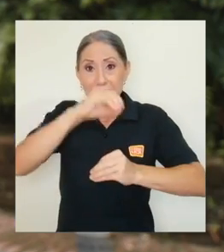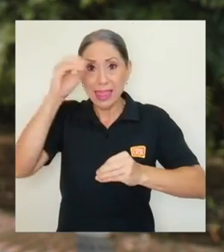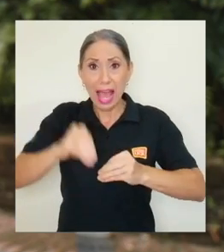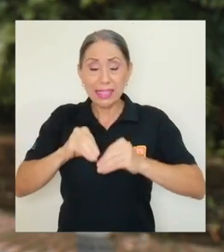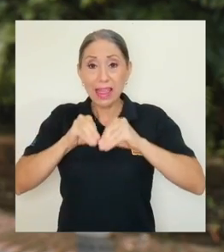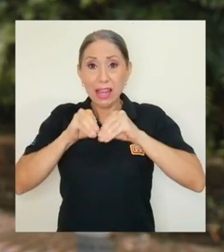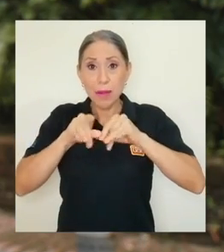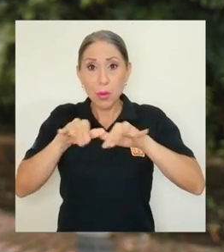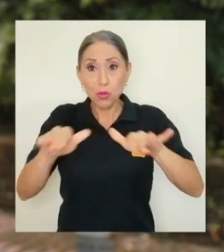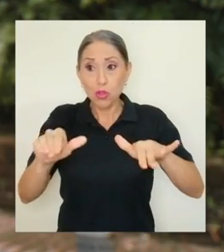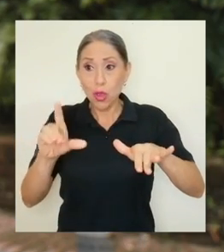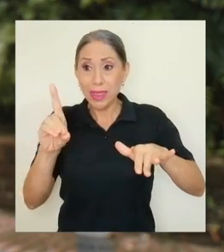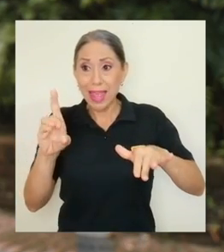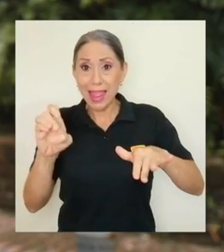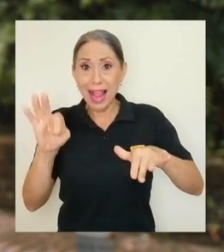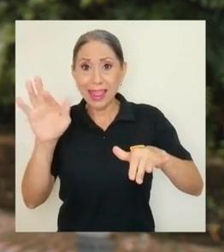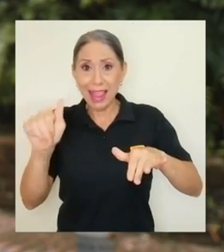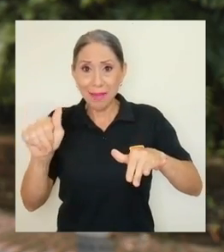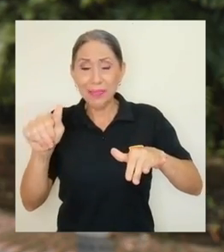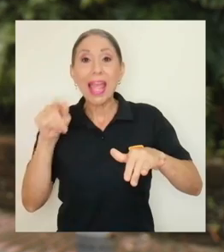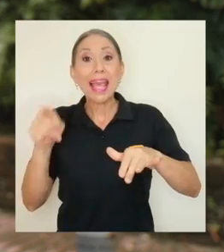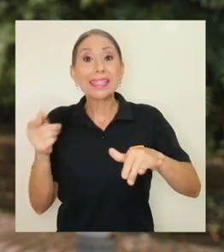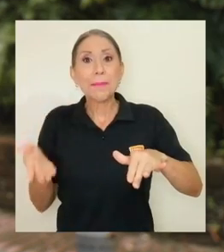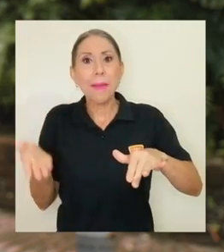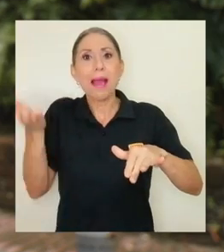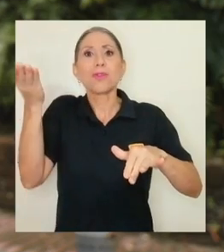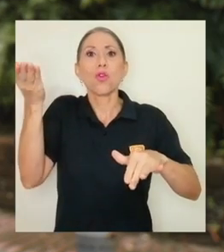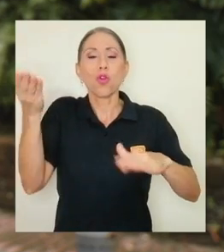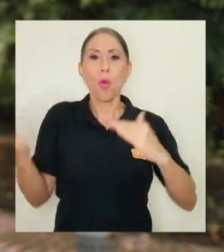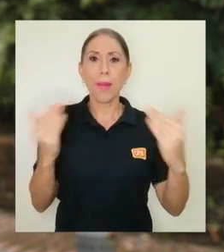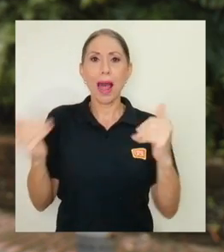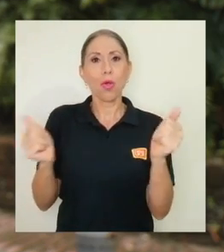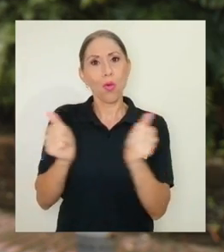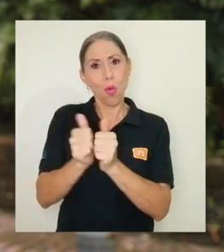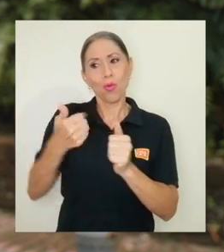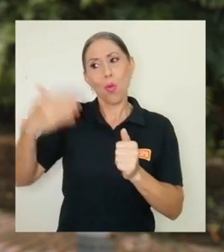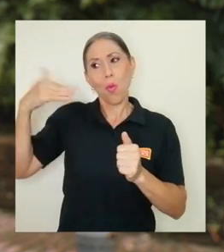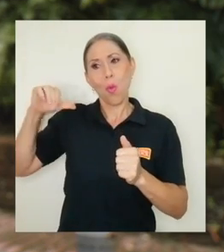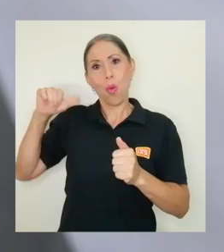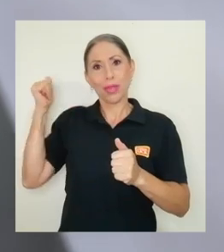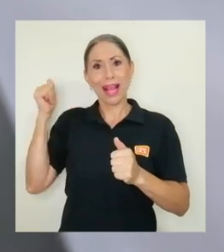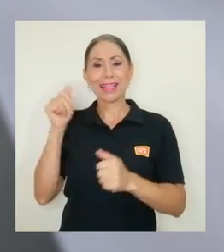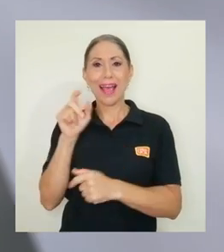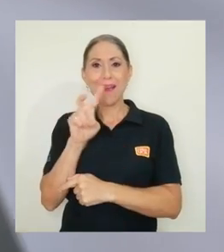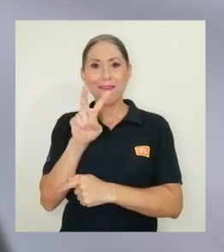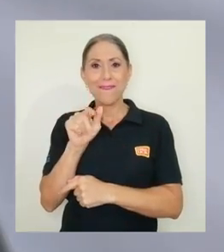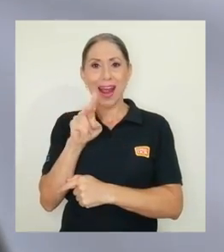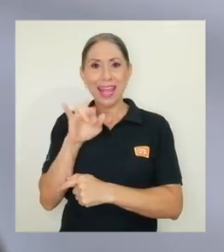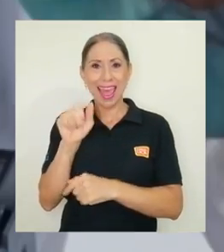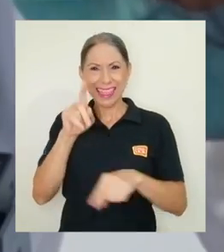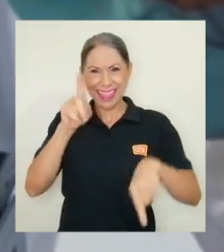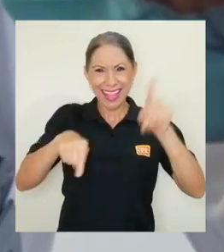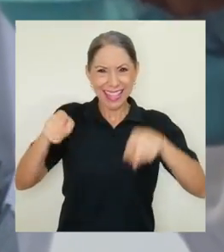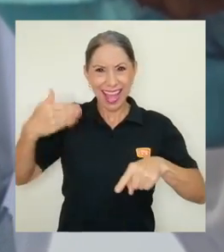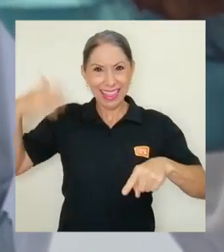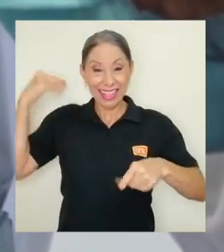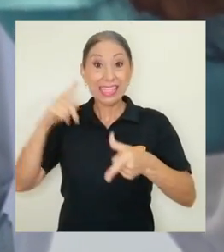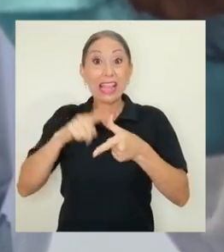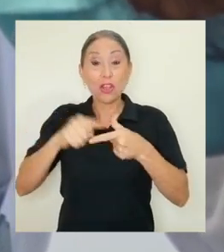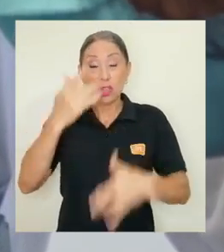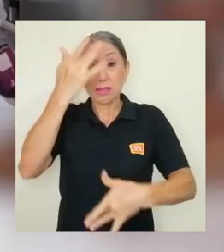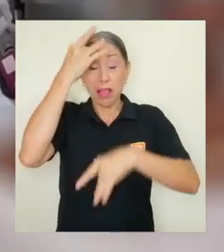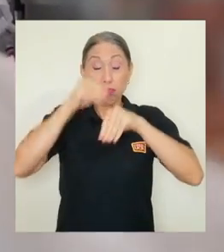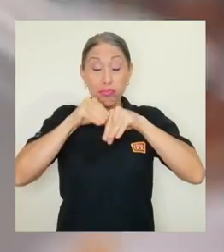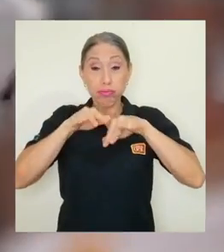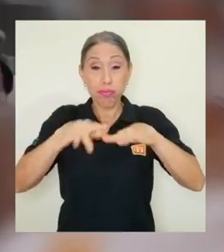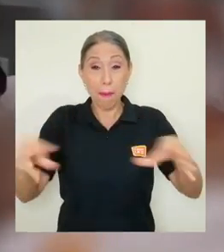básica de la variante Delta es mucho mayor que las variantes que existían antes, entonces eso lo que hace es que la transmisibilidad sea